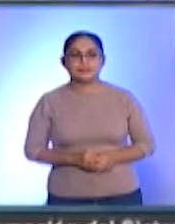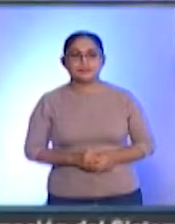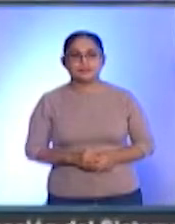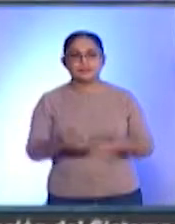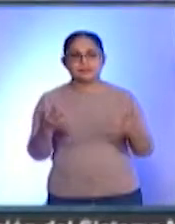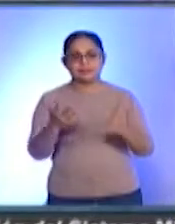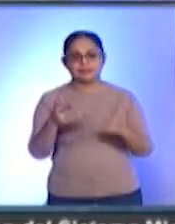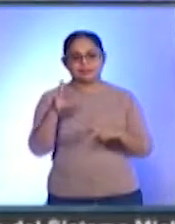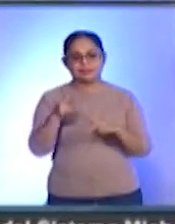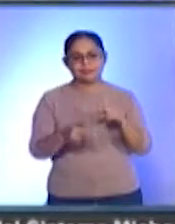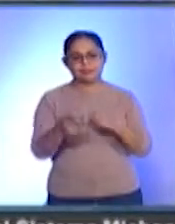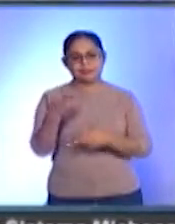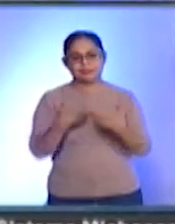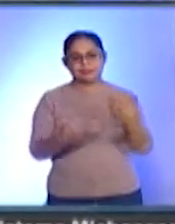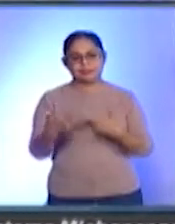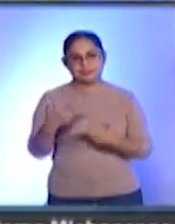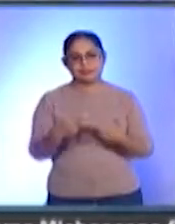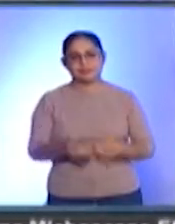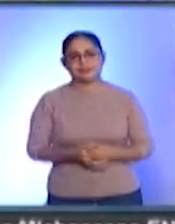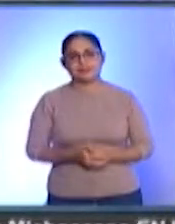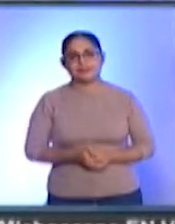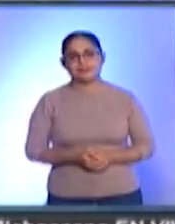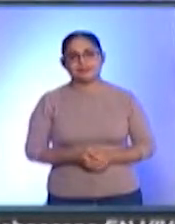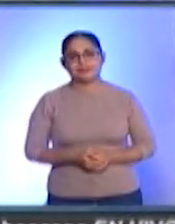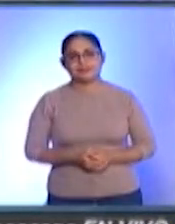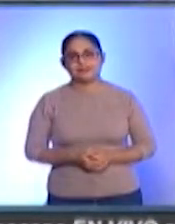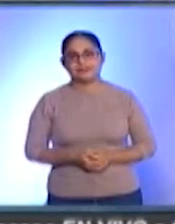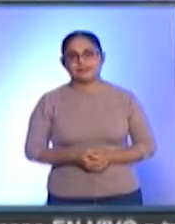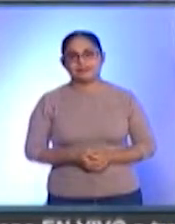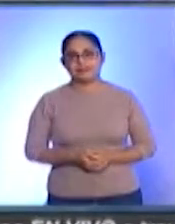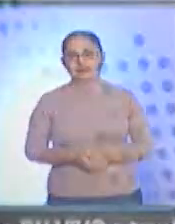Hacemos una pausa, regresamos con más.